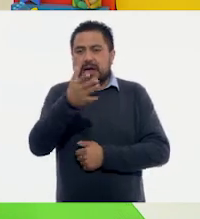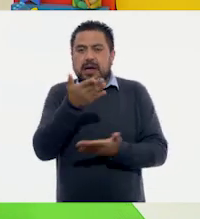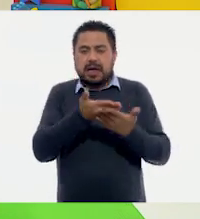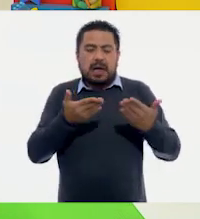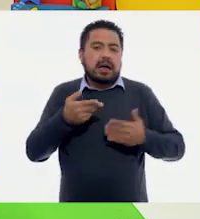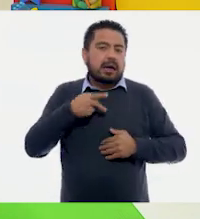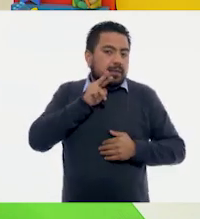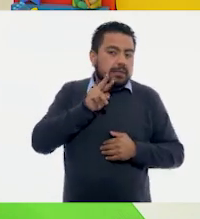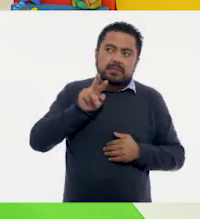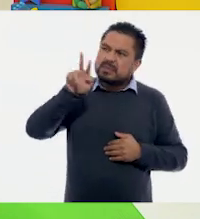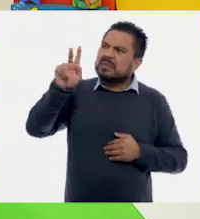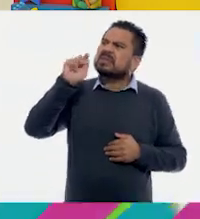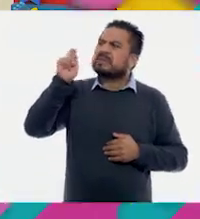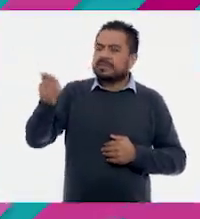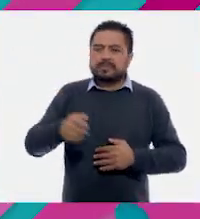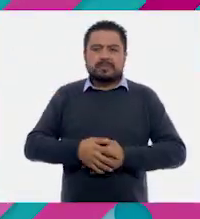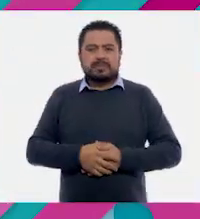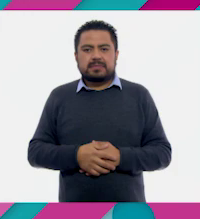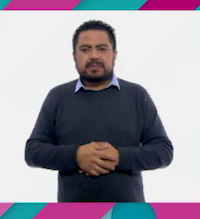que, ¿por qué no? Vamos a verla.